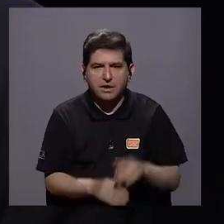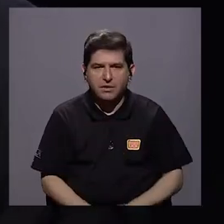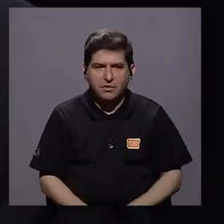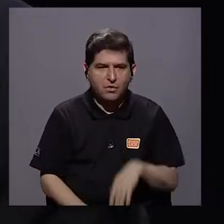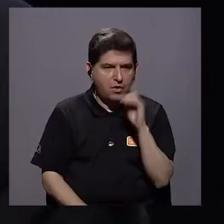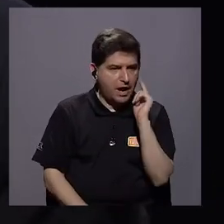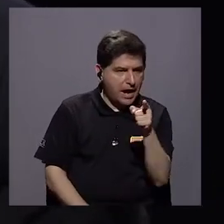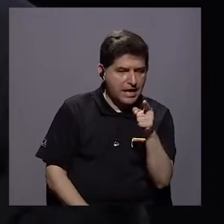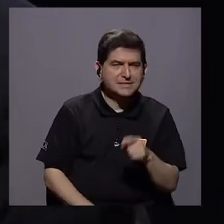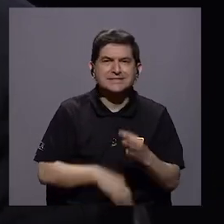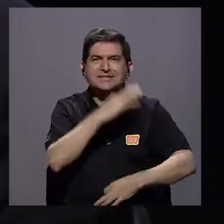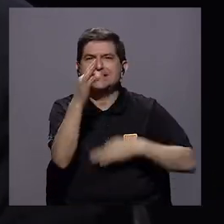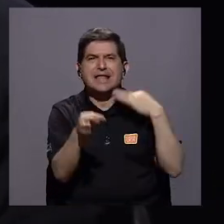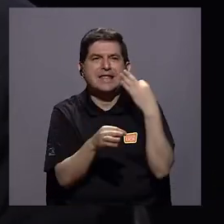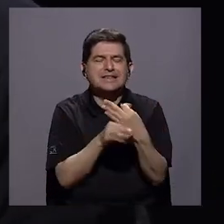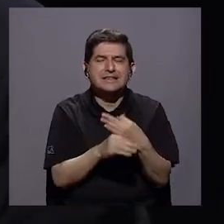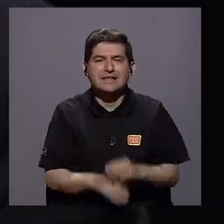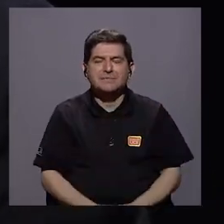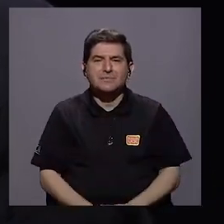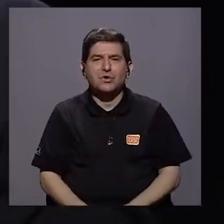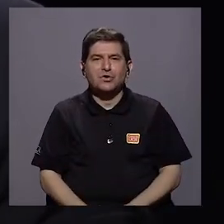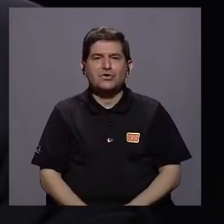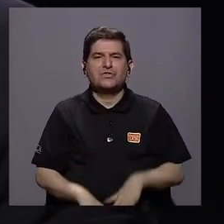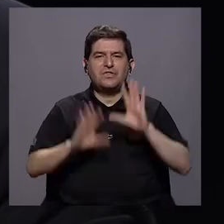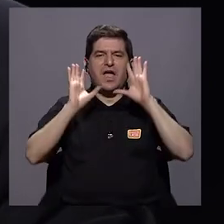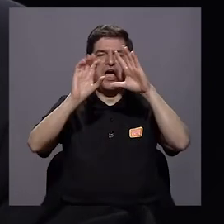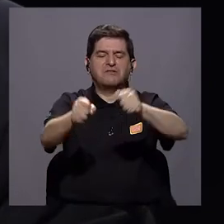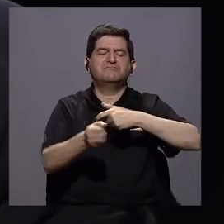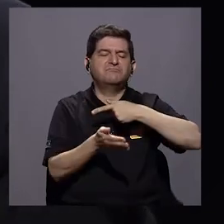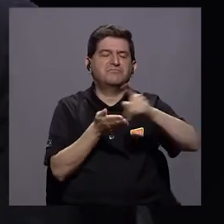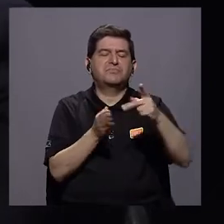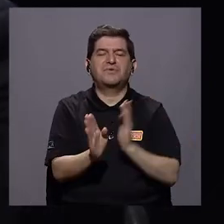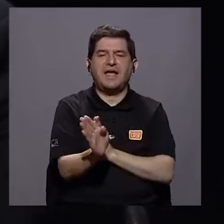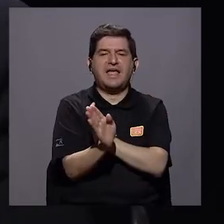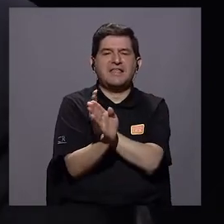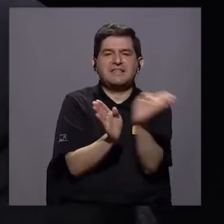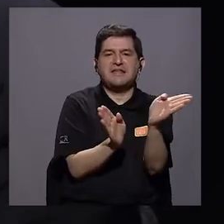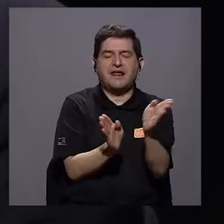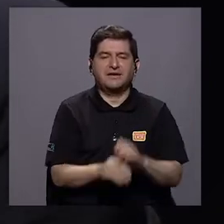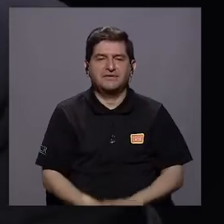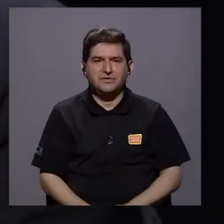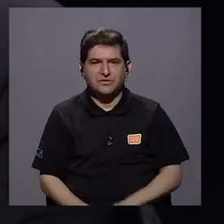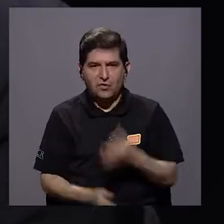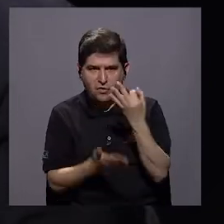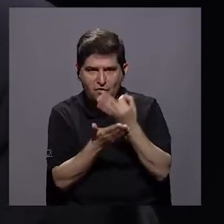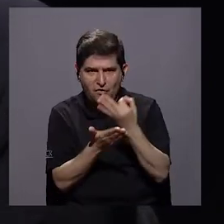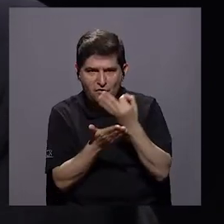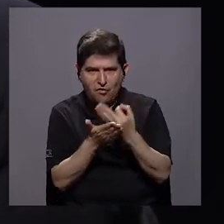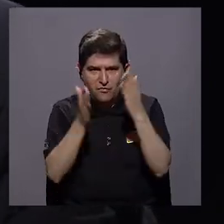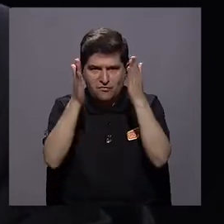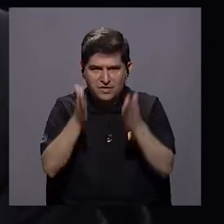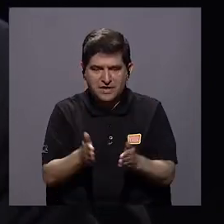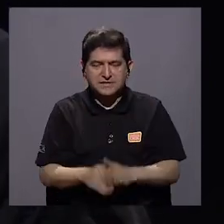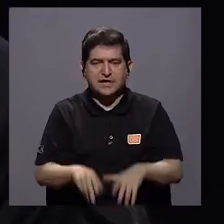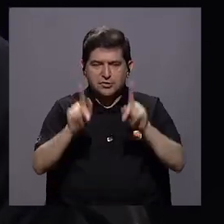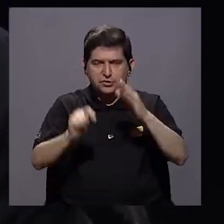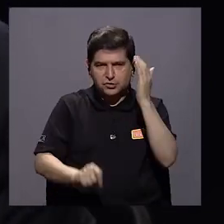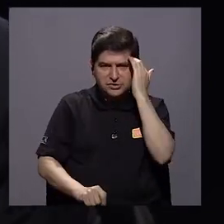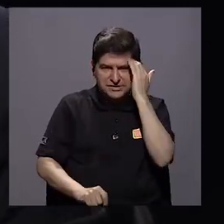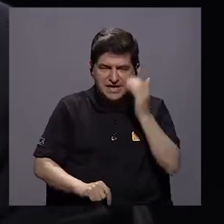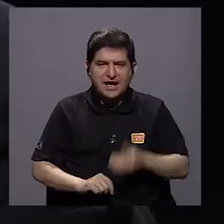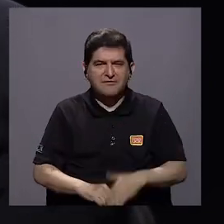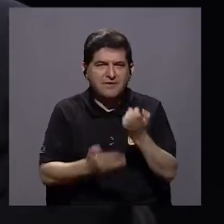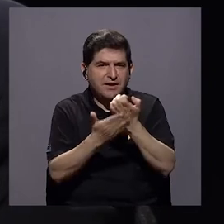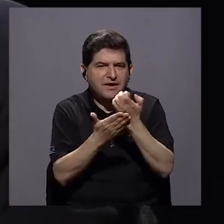sino porque esto es una especie de expropiación indirecta. Con los financieros y la gente que sabe de números,